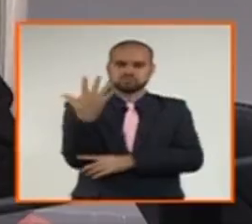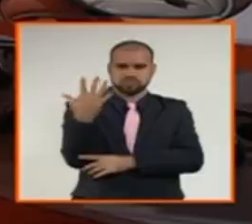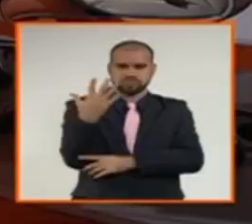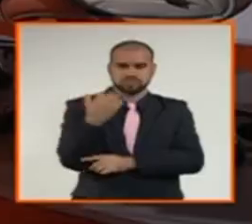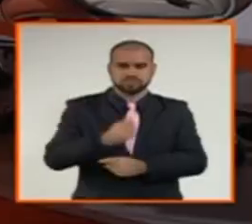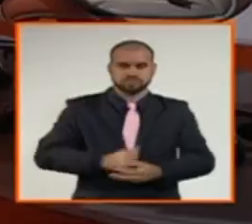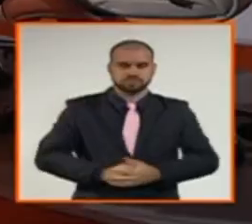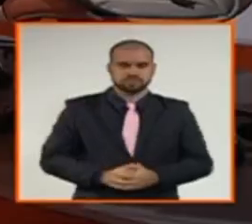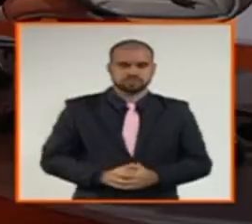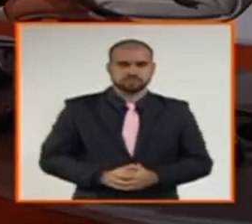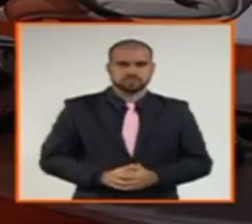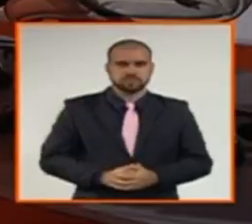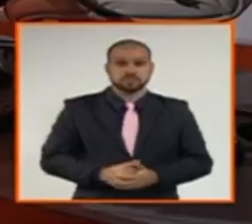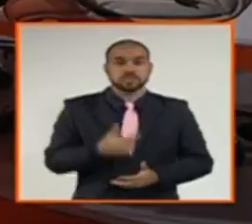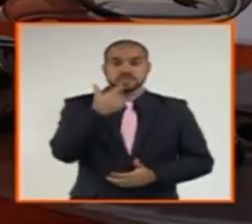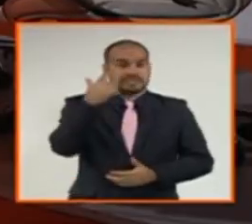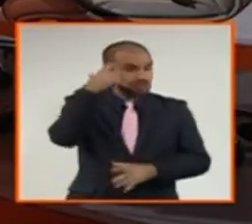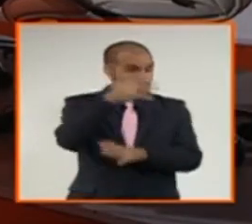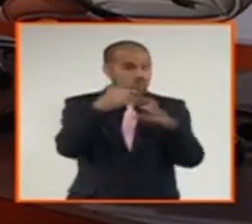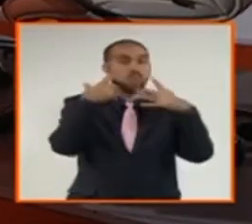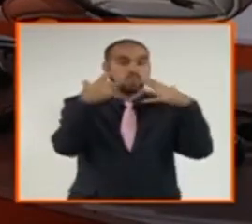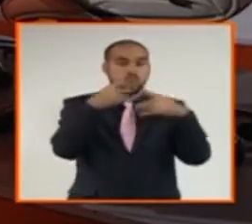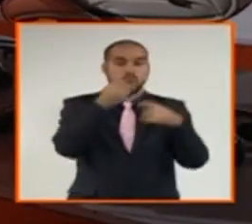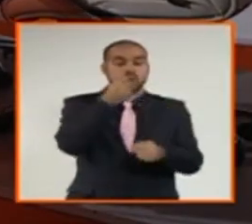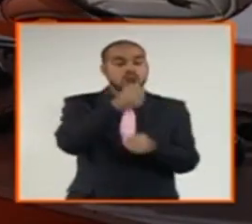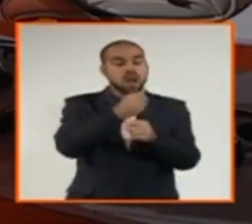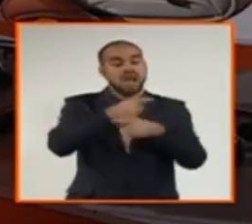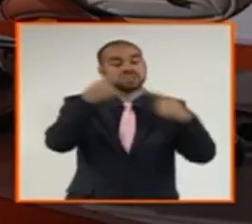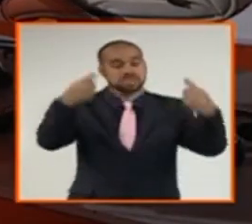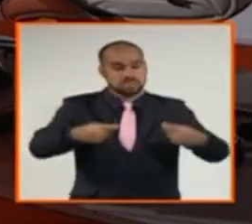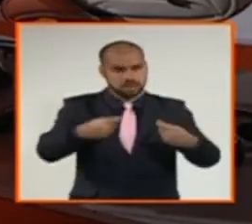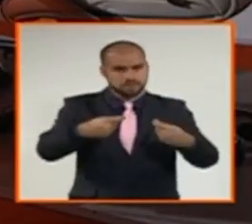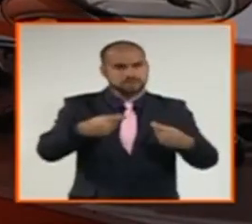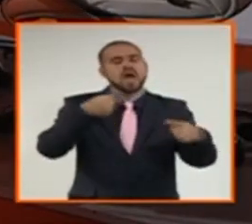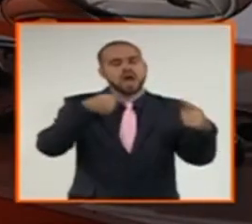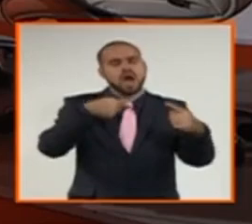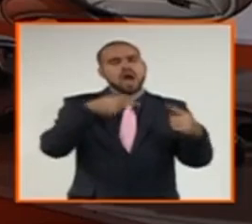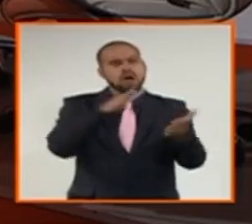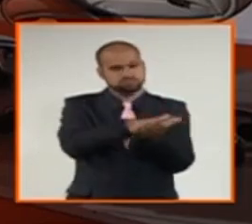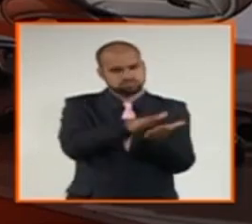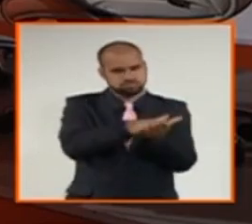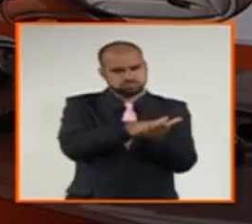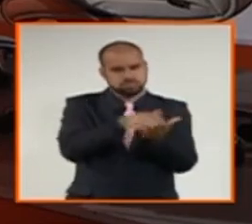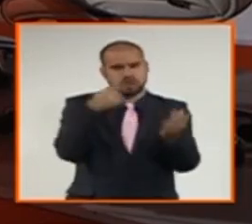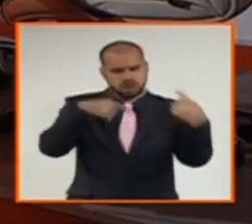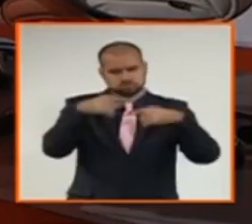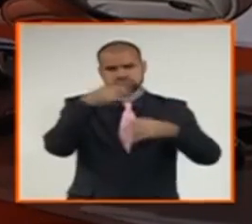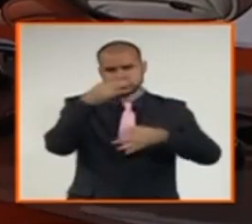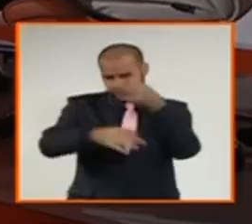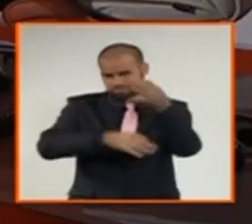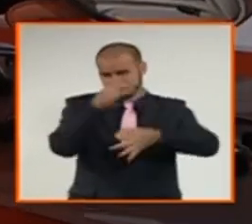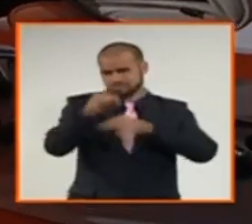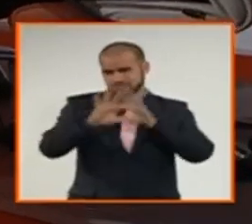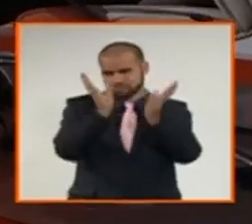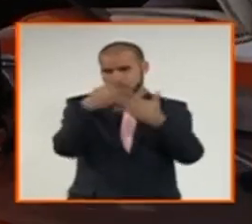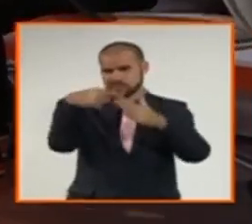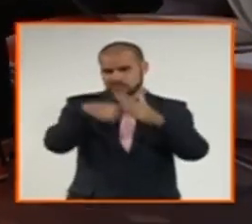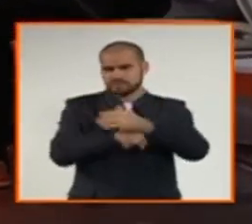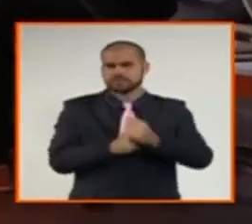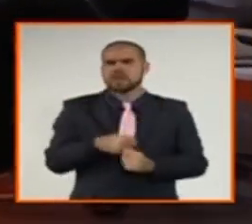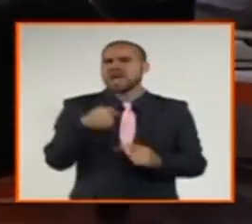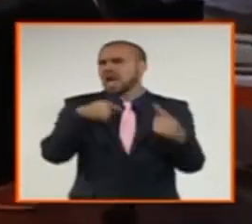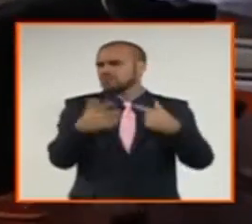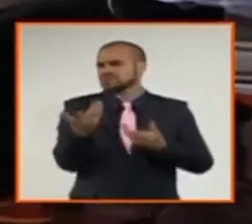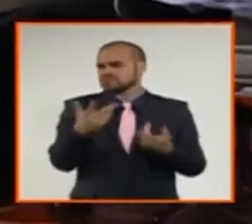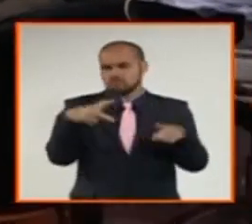La ciencia como elemento vital para la toma de decisiones, de eso estaremos hablando más adelante aquí en esta mesa redonda, pero les propongo ver también